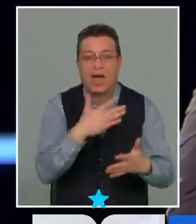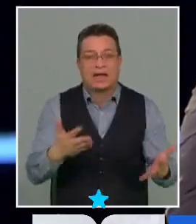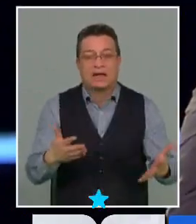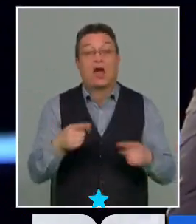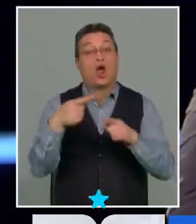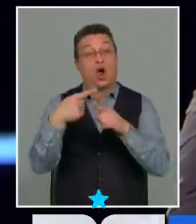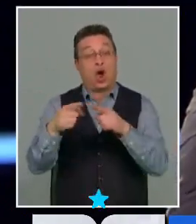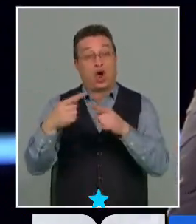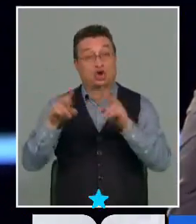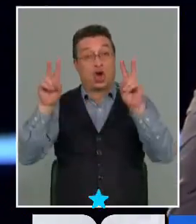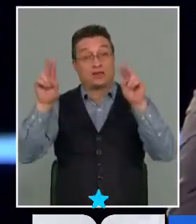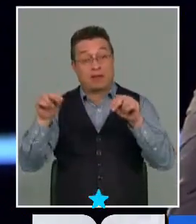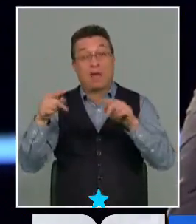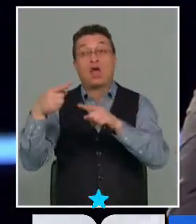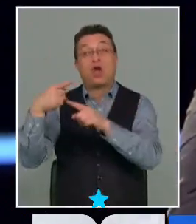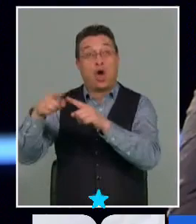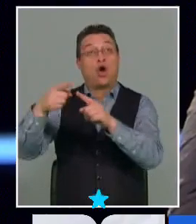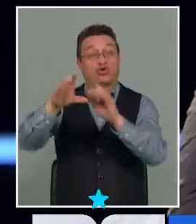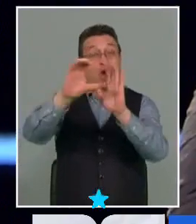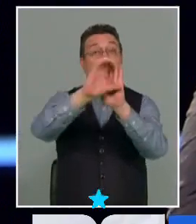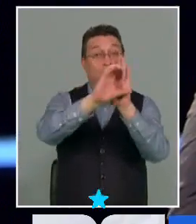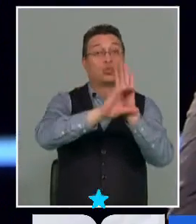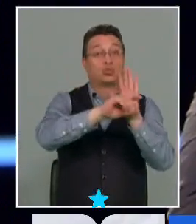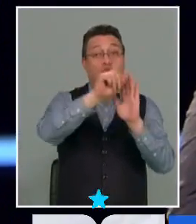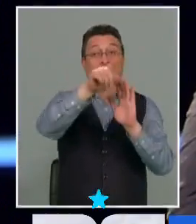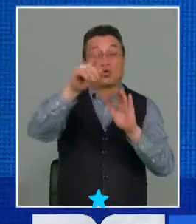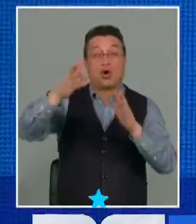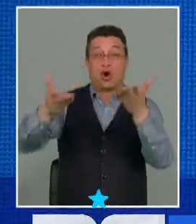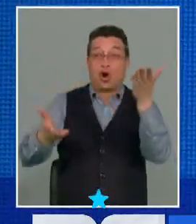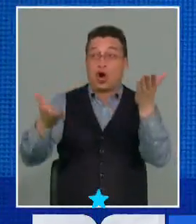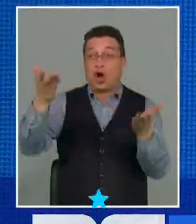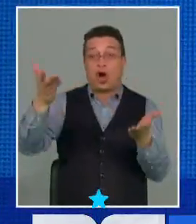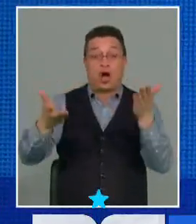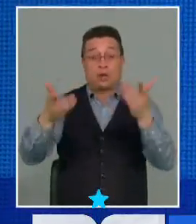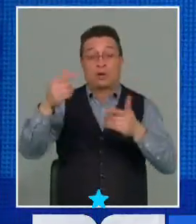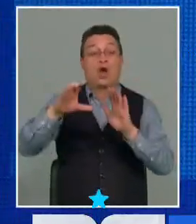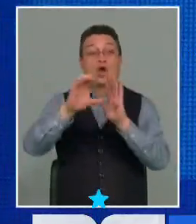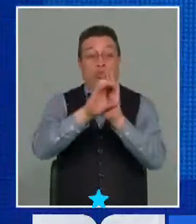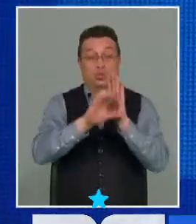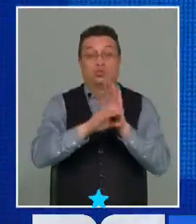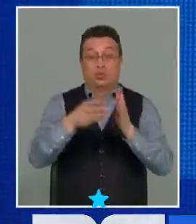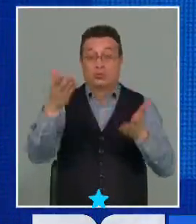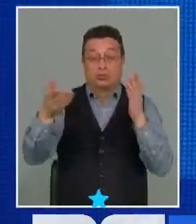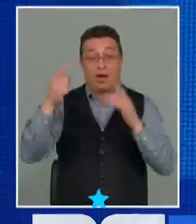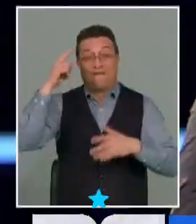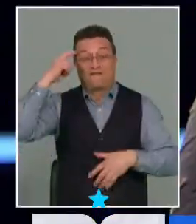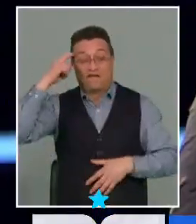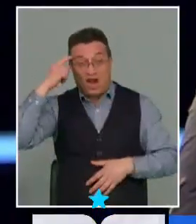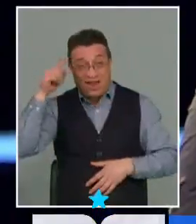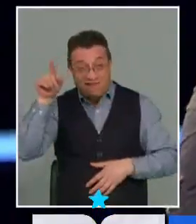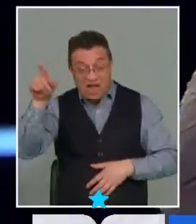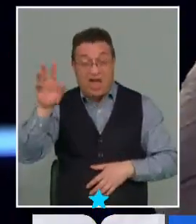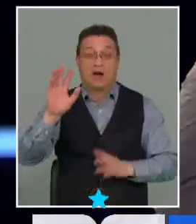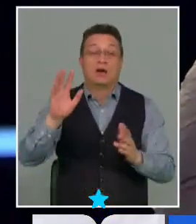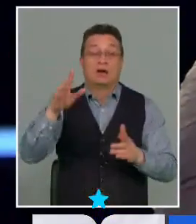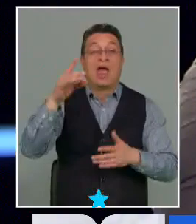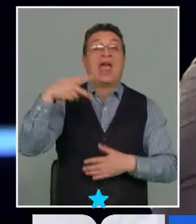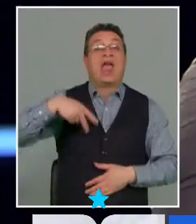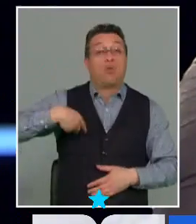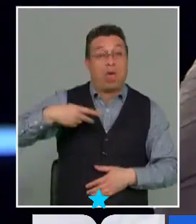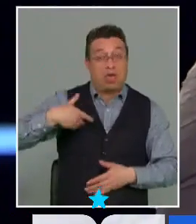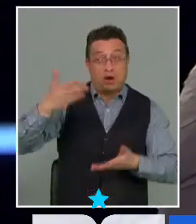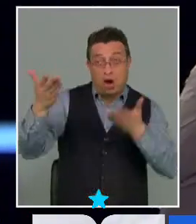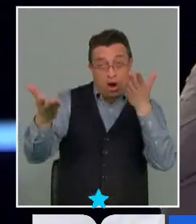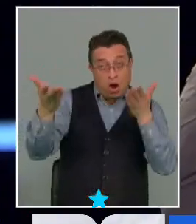materias y otras constituciones que se compara mucho por ejemplo con las constituciones de Bolivia de Ecuador